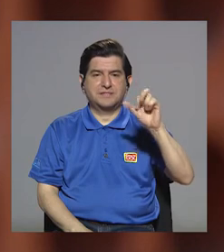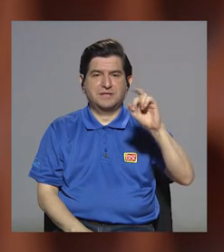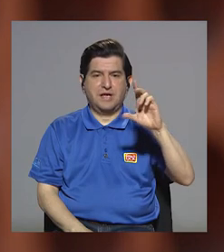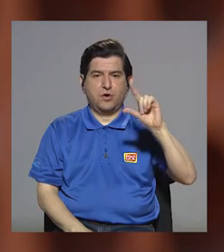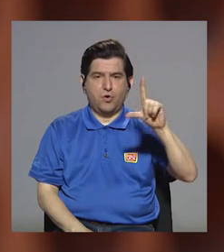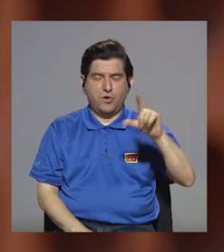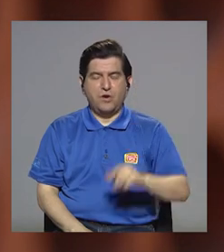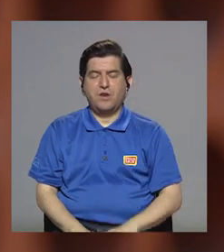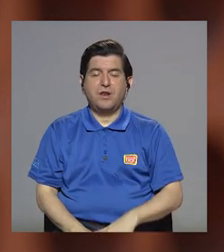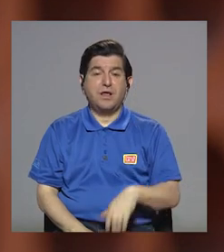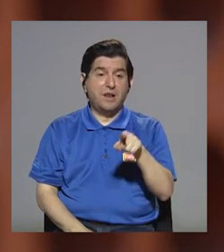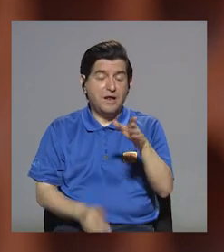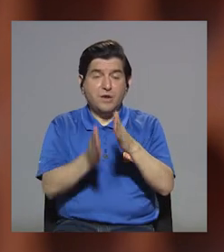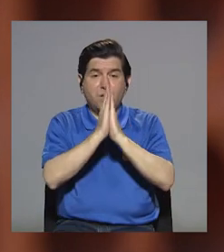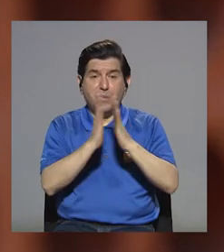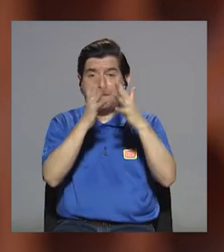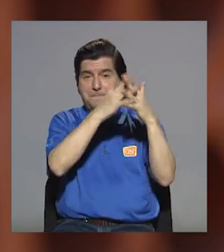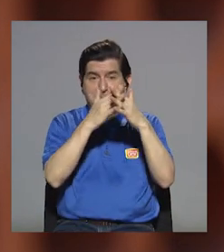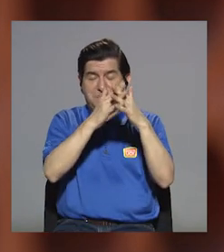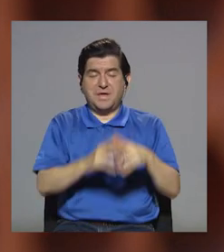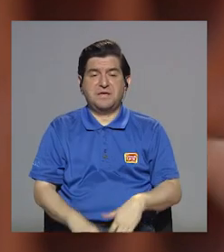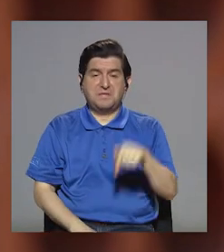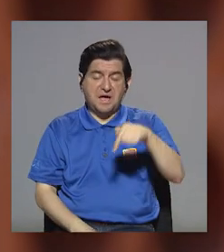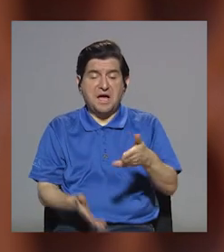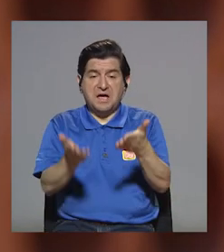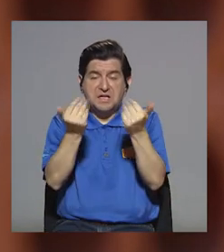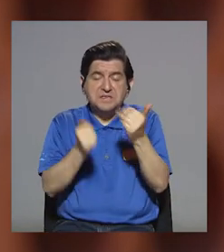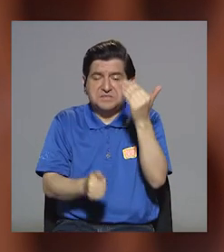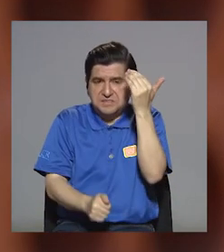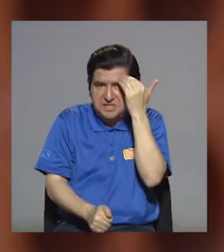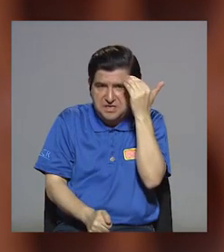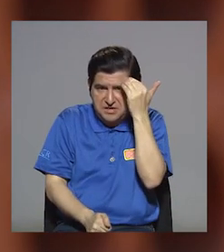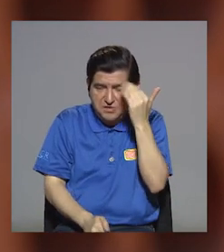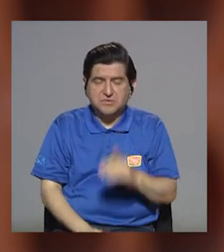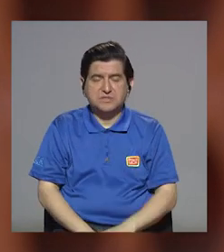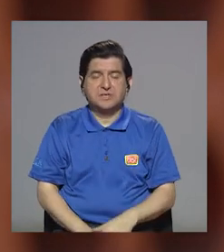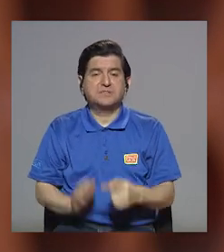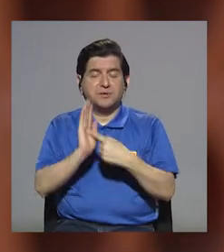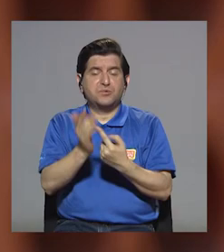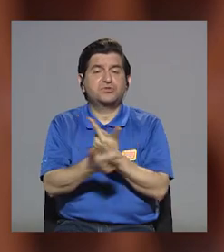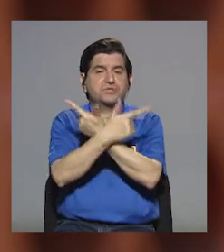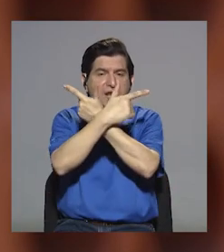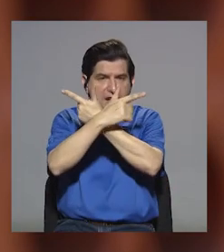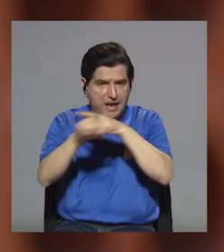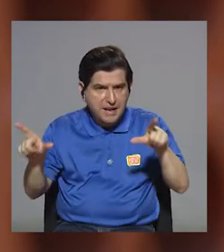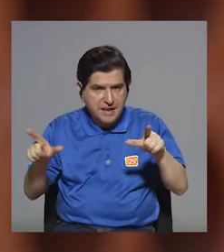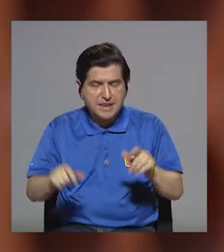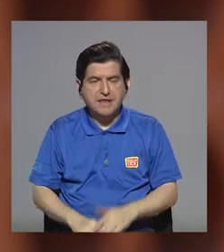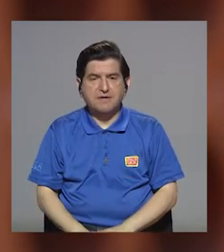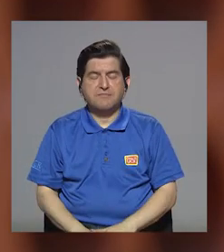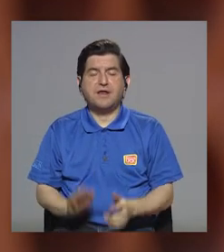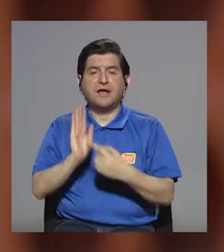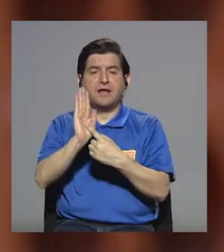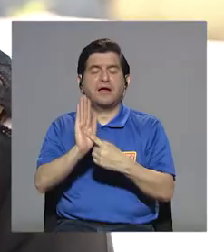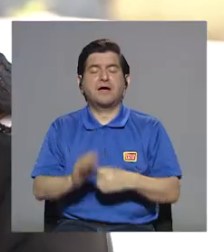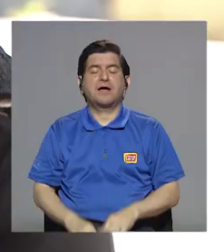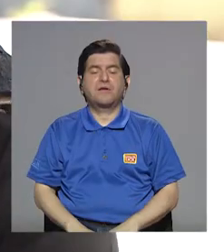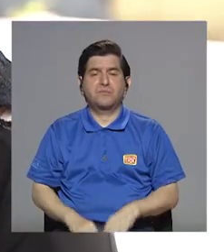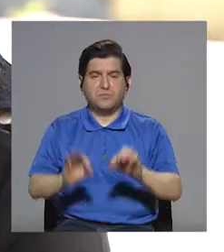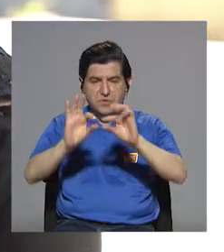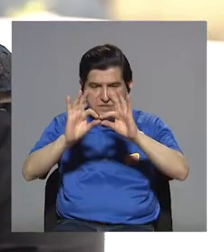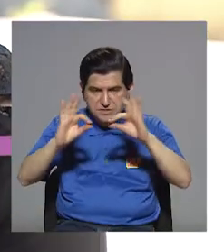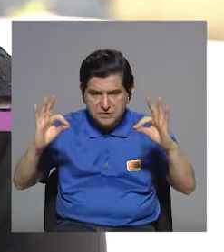es obligatorio etiquetarlo, pero si el productor quiere dar conciencia de que su producto es libre de colesterol, por ejemplo, que lo ponga al frente,